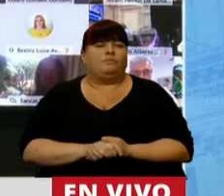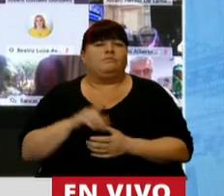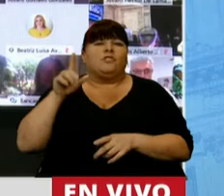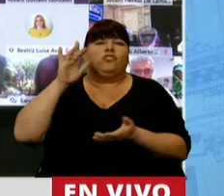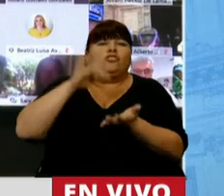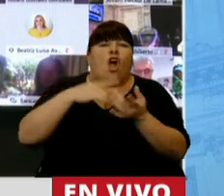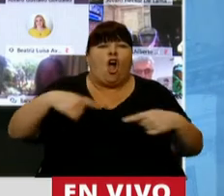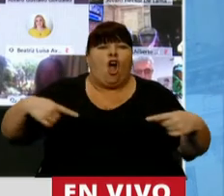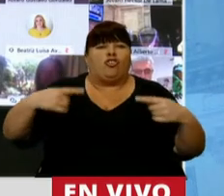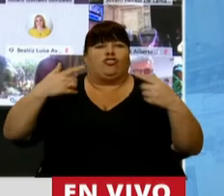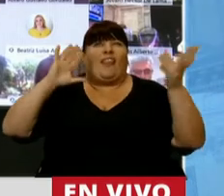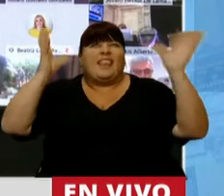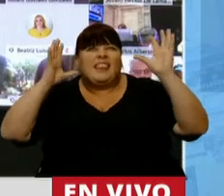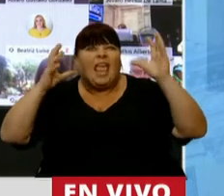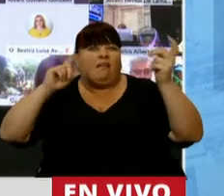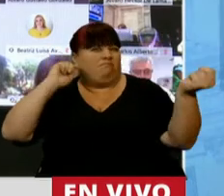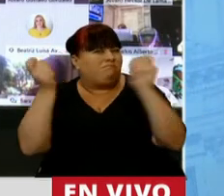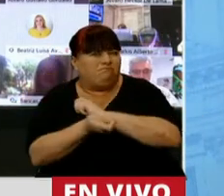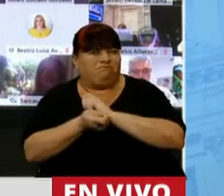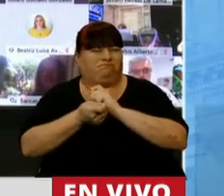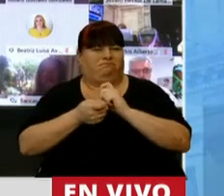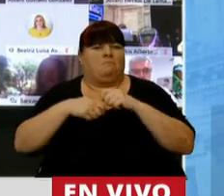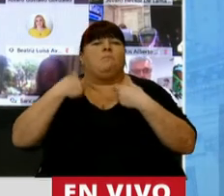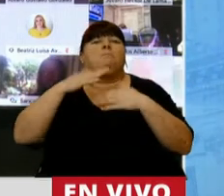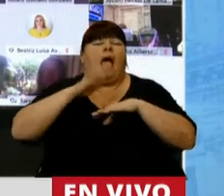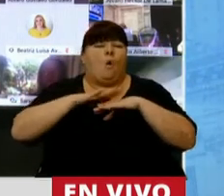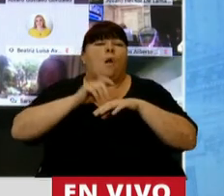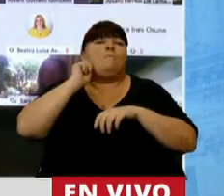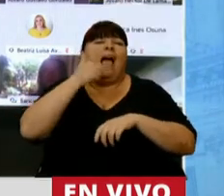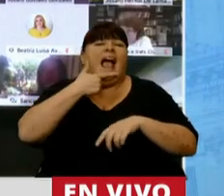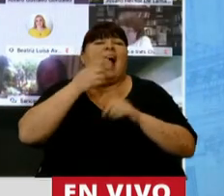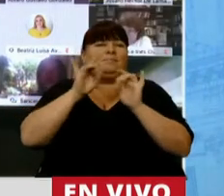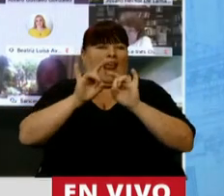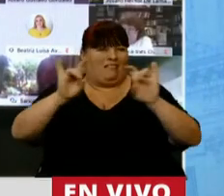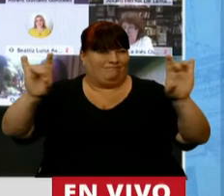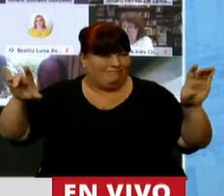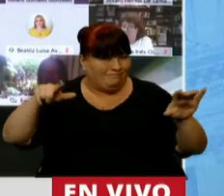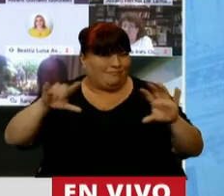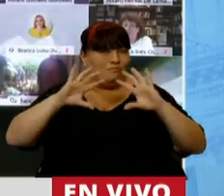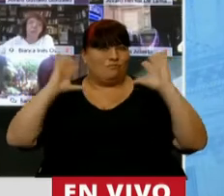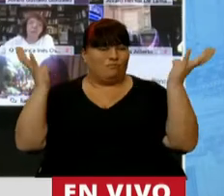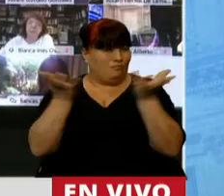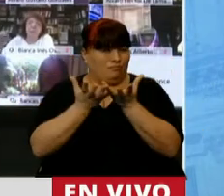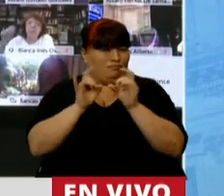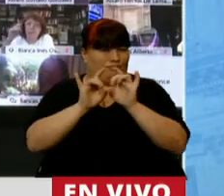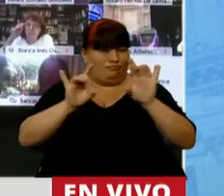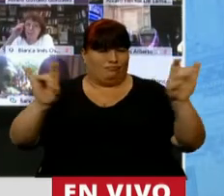interviene en el sistema climático, incrementando los gases de efecto invernadero en la atmósfera.